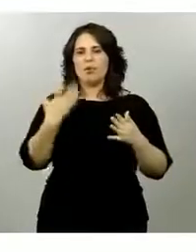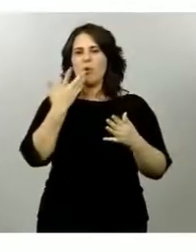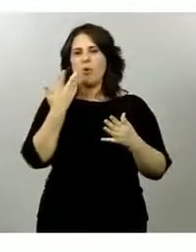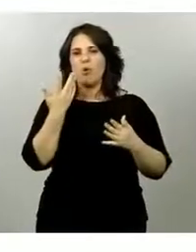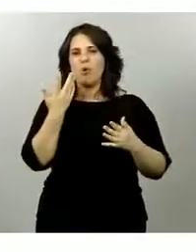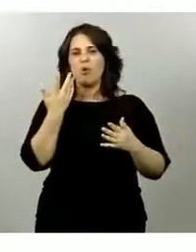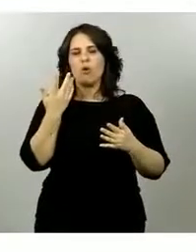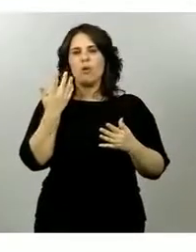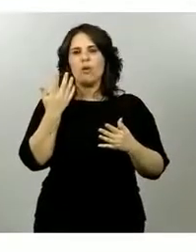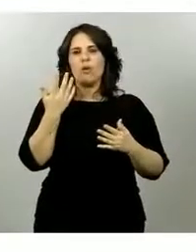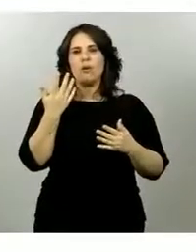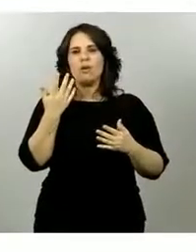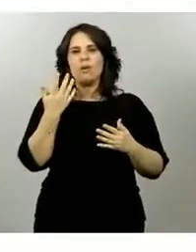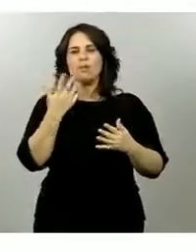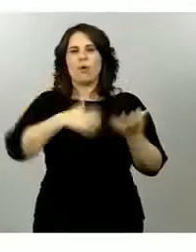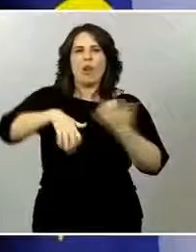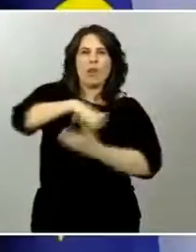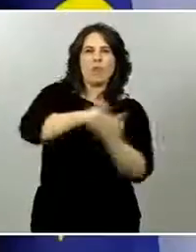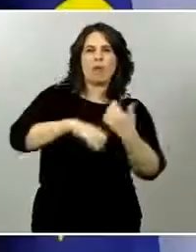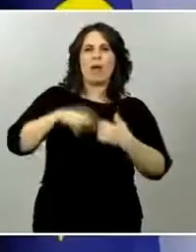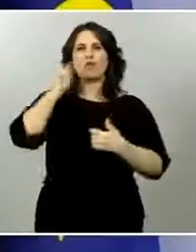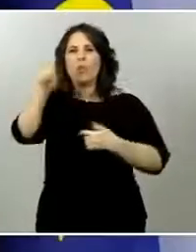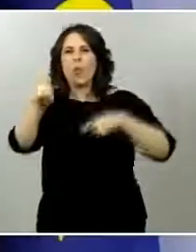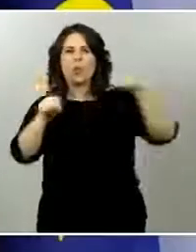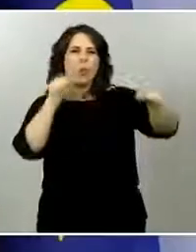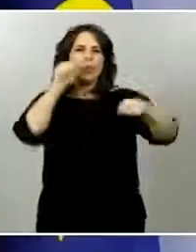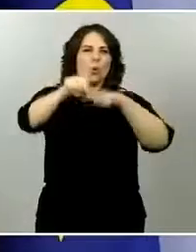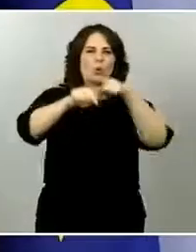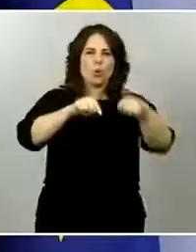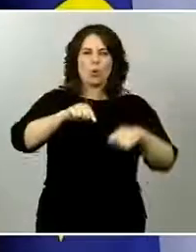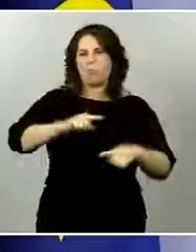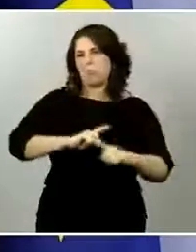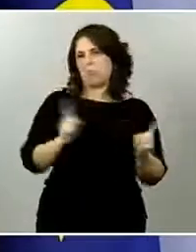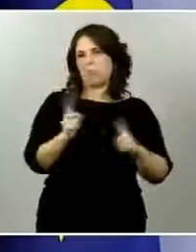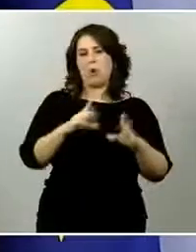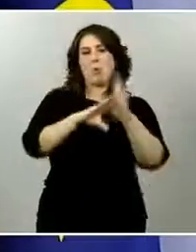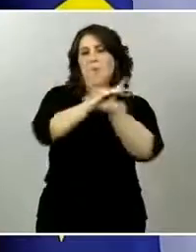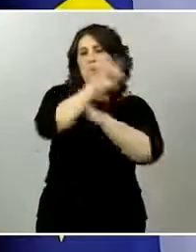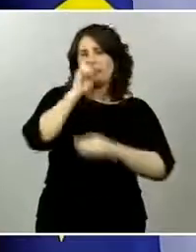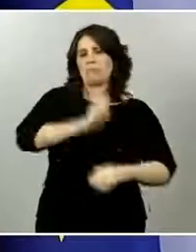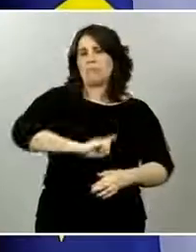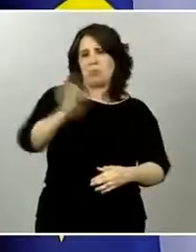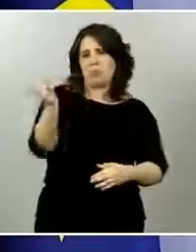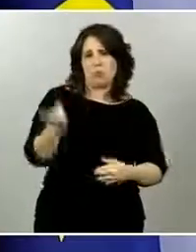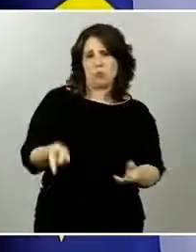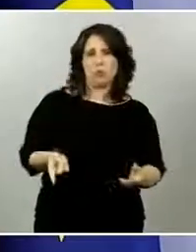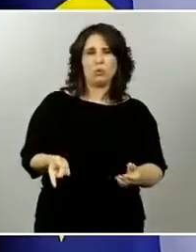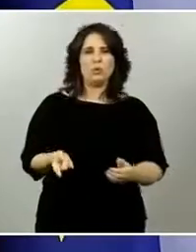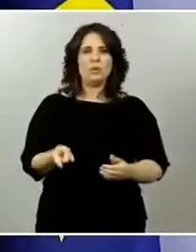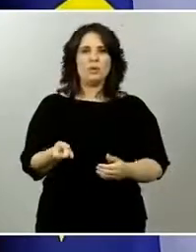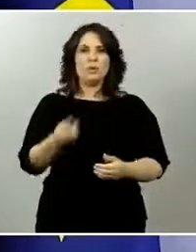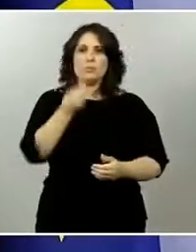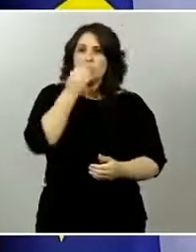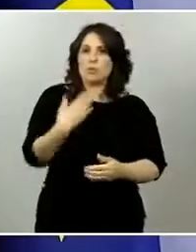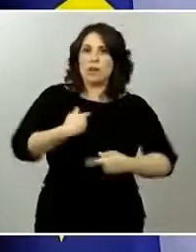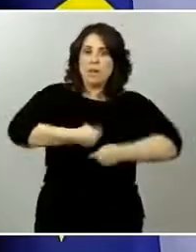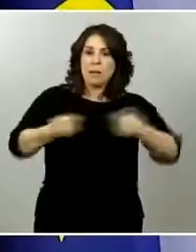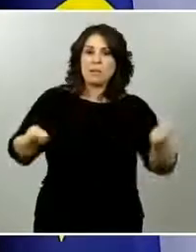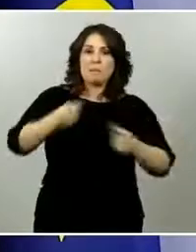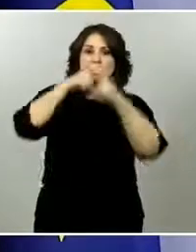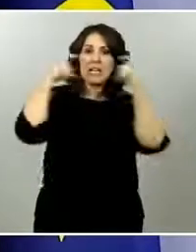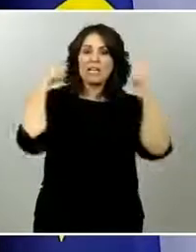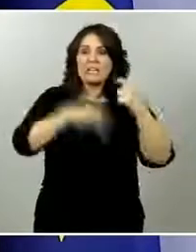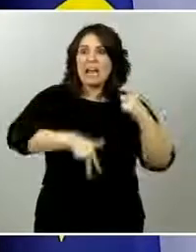familiar. Muchas gracias, Gustavo, por su pregunta. A yo no voy a entrar con ningún tipo de reproche ni de